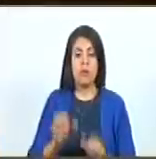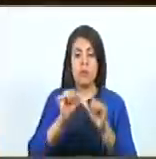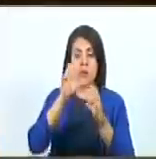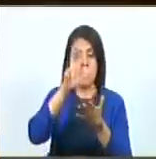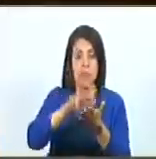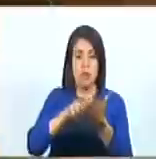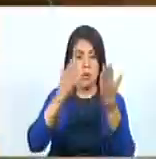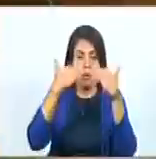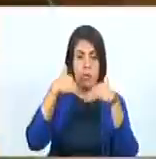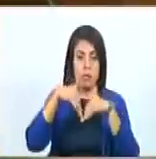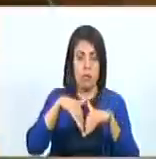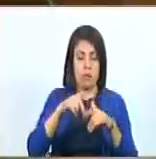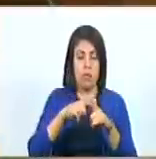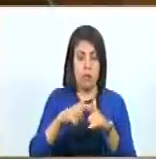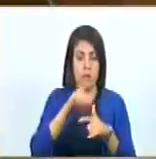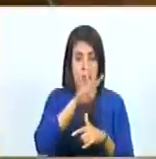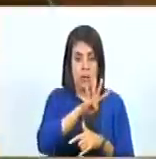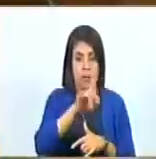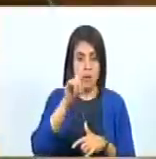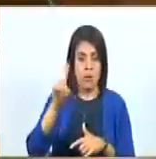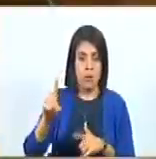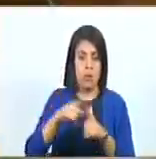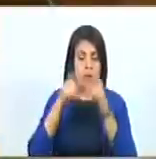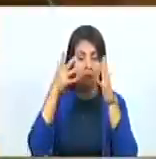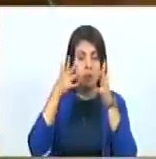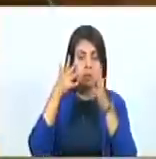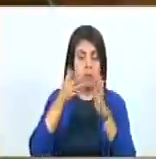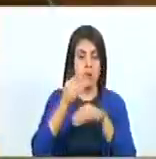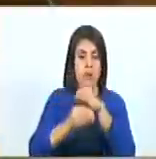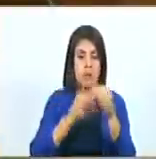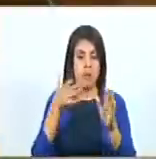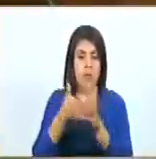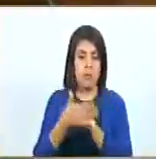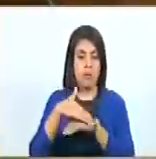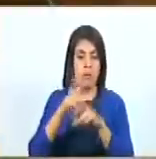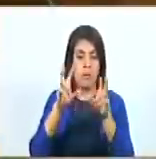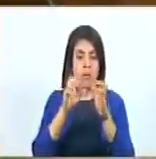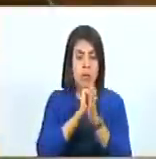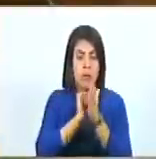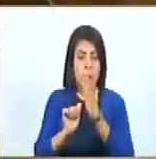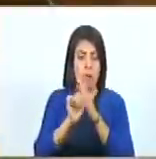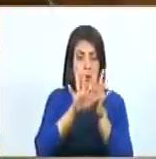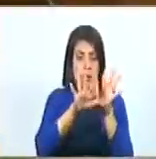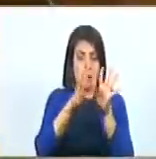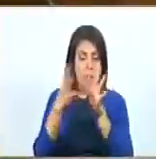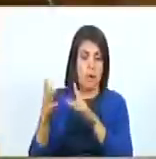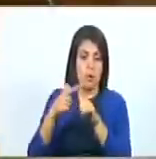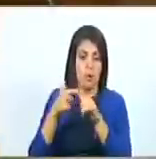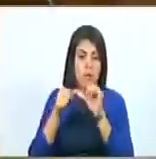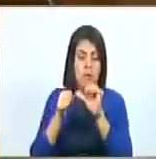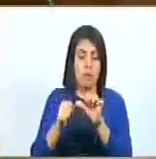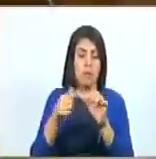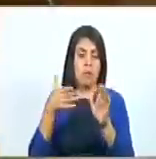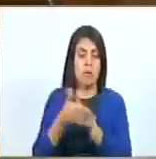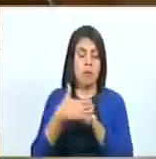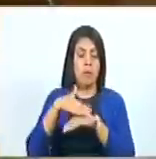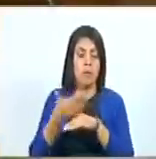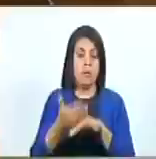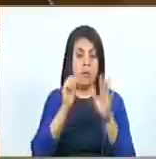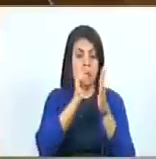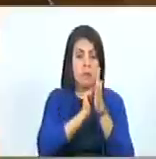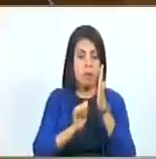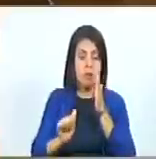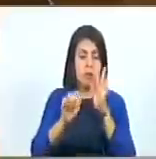aprobado. Siguiente. Cuadragésimo primero. Se sugiere aprobar el contenido del nuevo artículo 19, quedando redactado de la siguiente